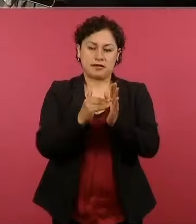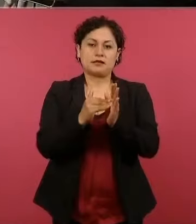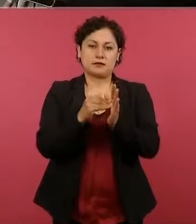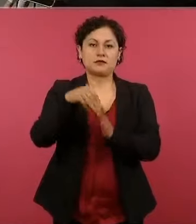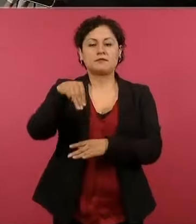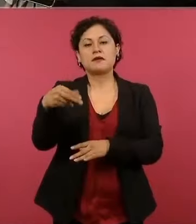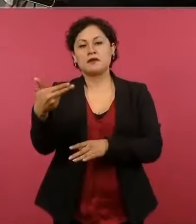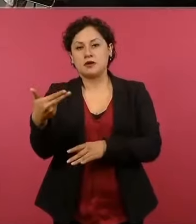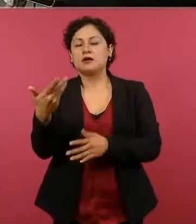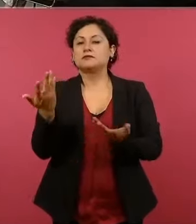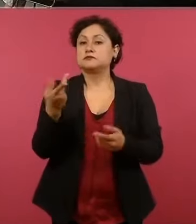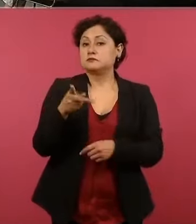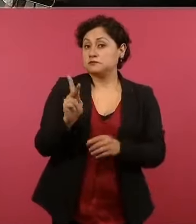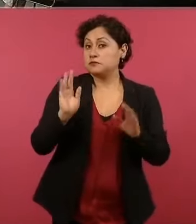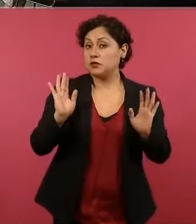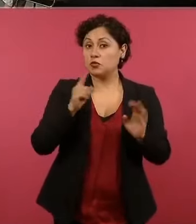atendiendo esto.